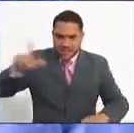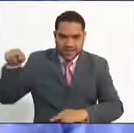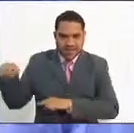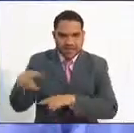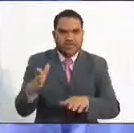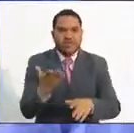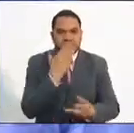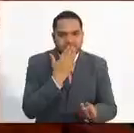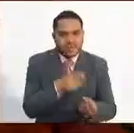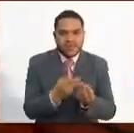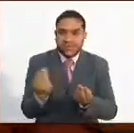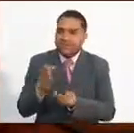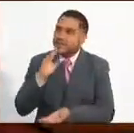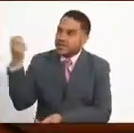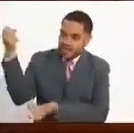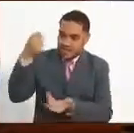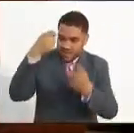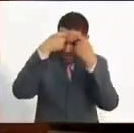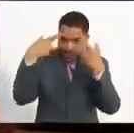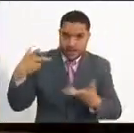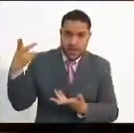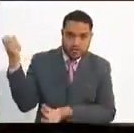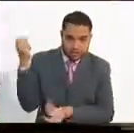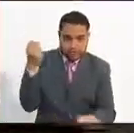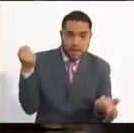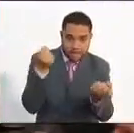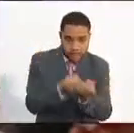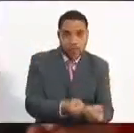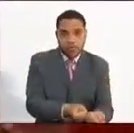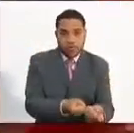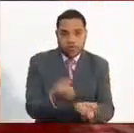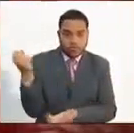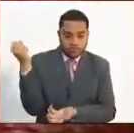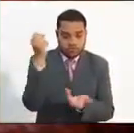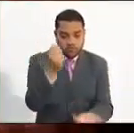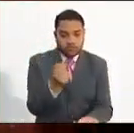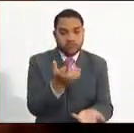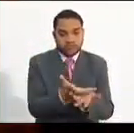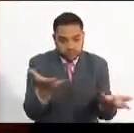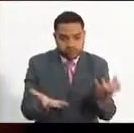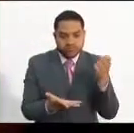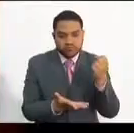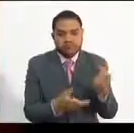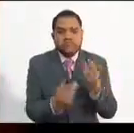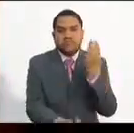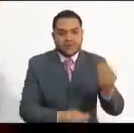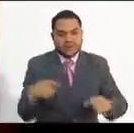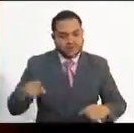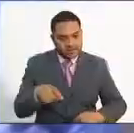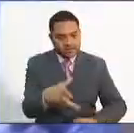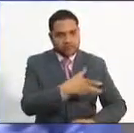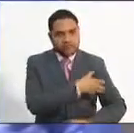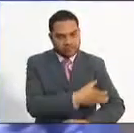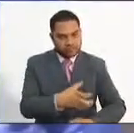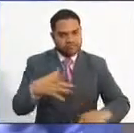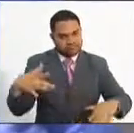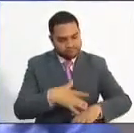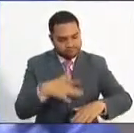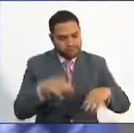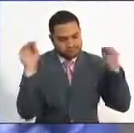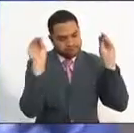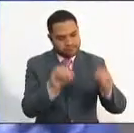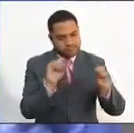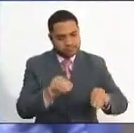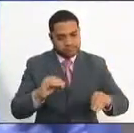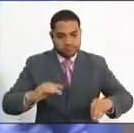una serie de recursos del Estado por vías regalías y por otros caminos y necesitamos desarrollar la capacidad de los gobiernos, de